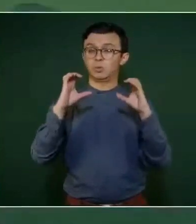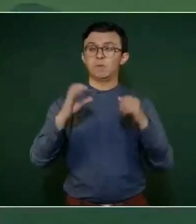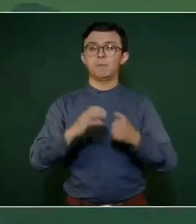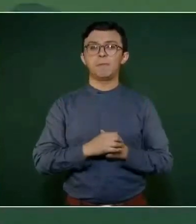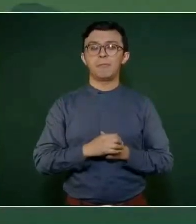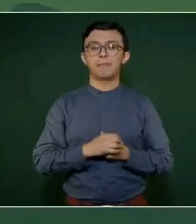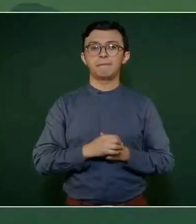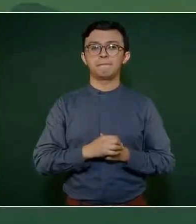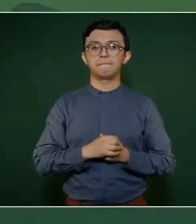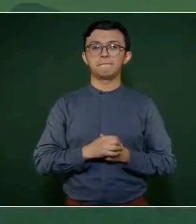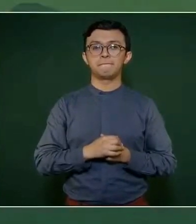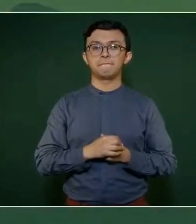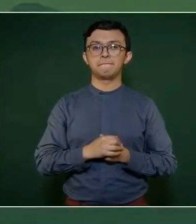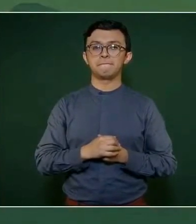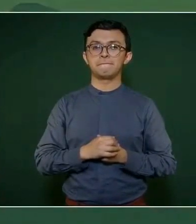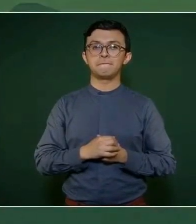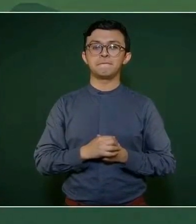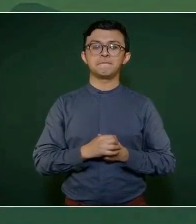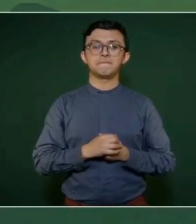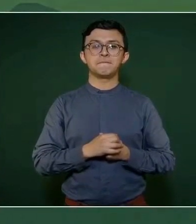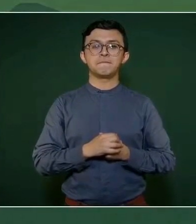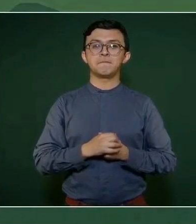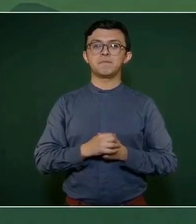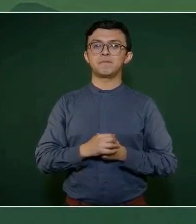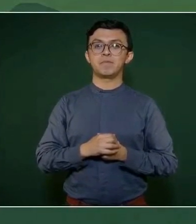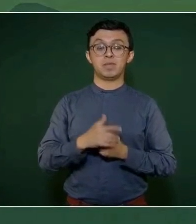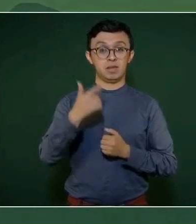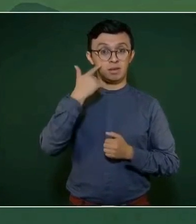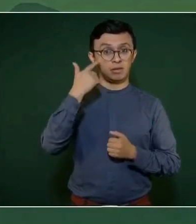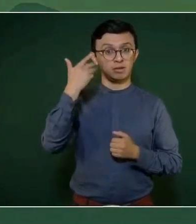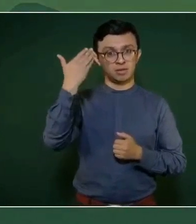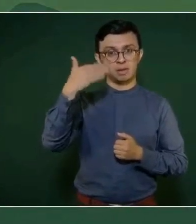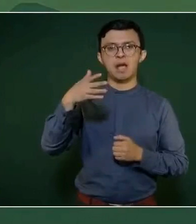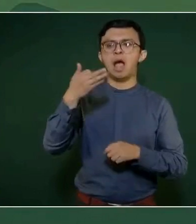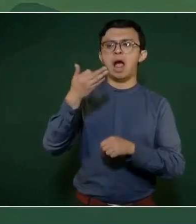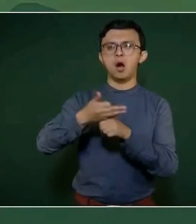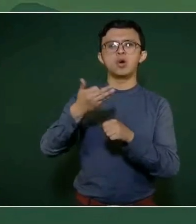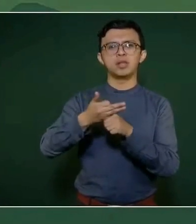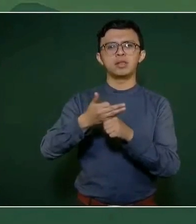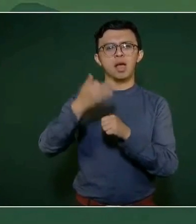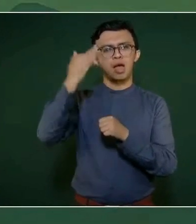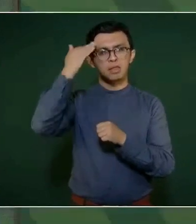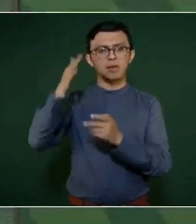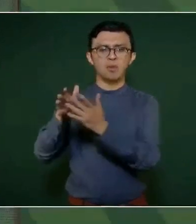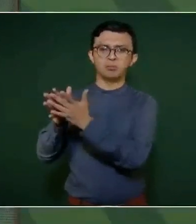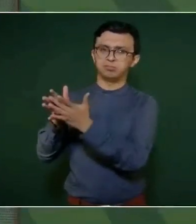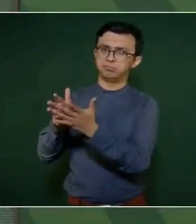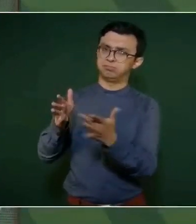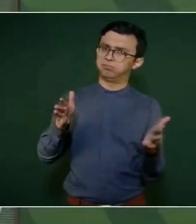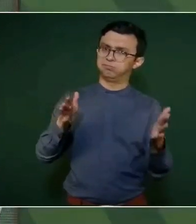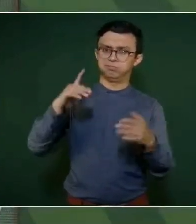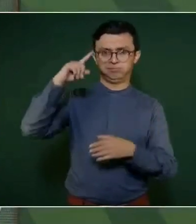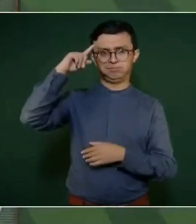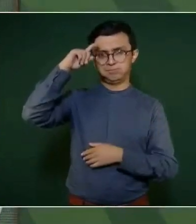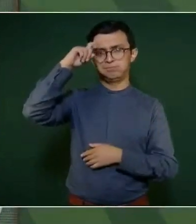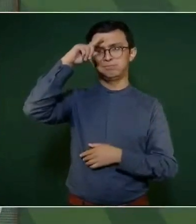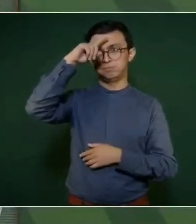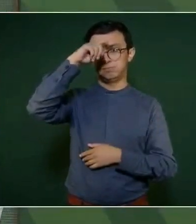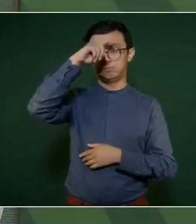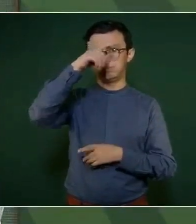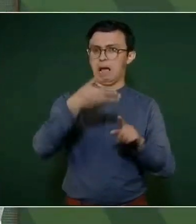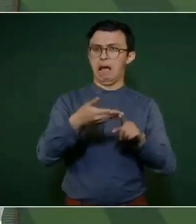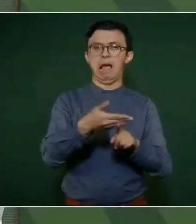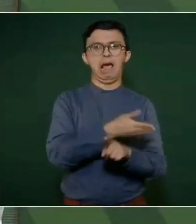de por sí la temporada esta es muy difícil y se adelantó